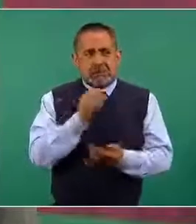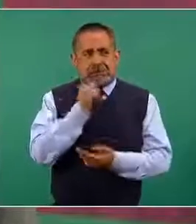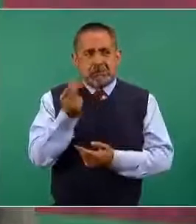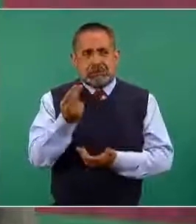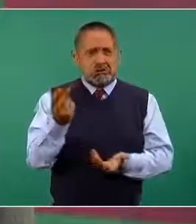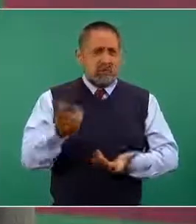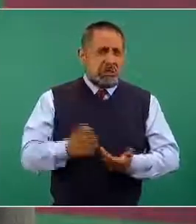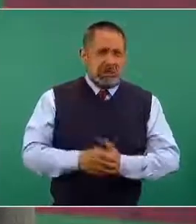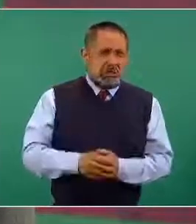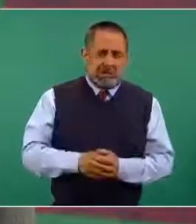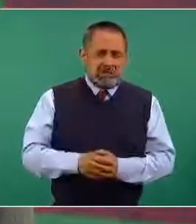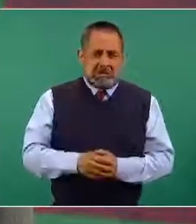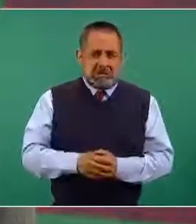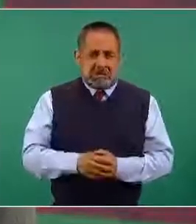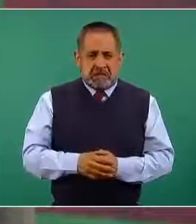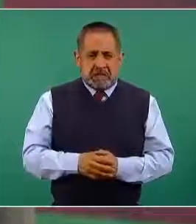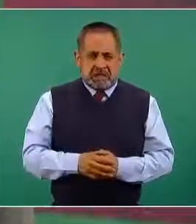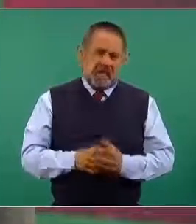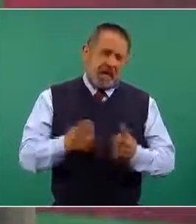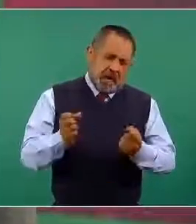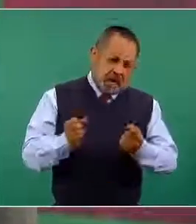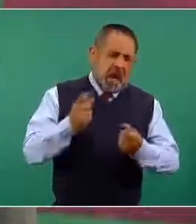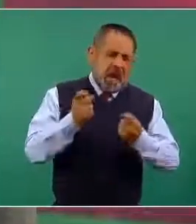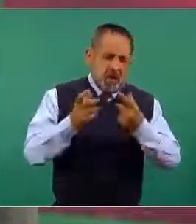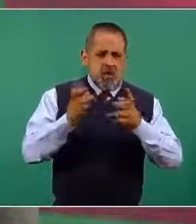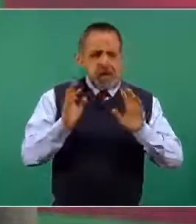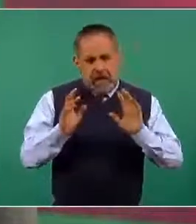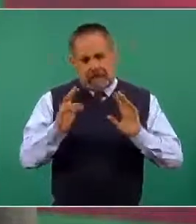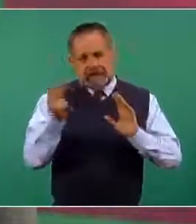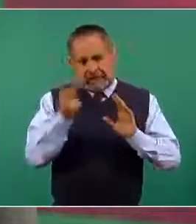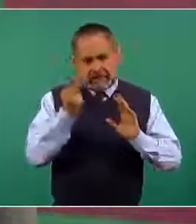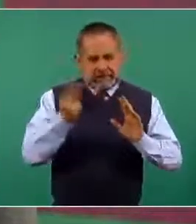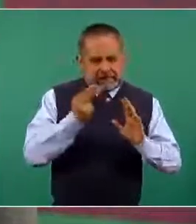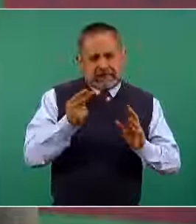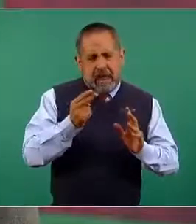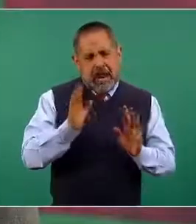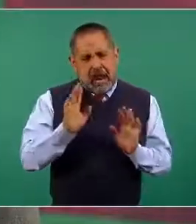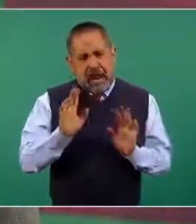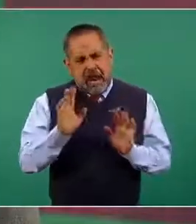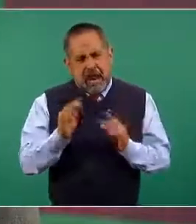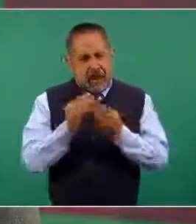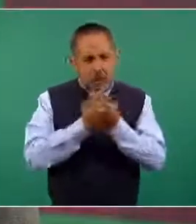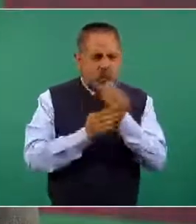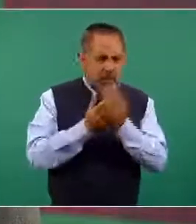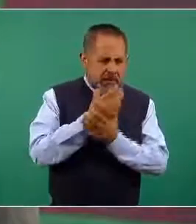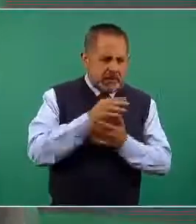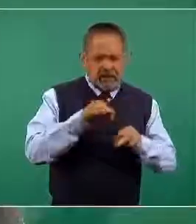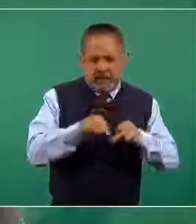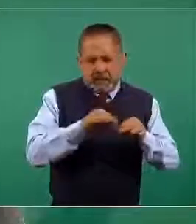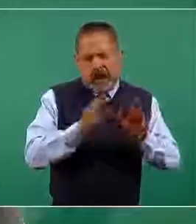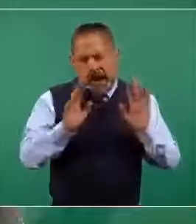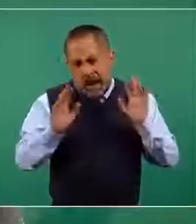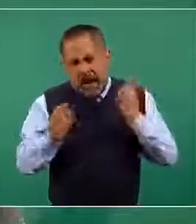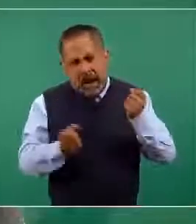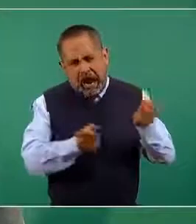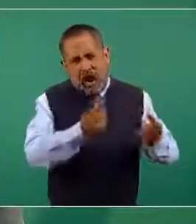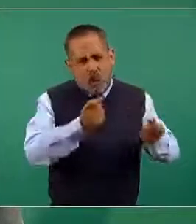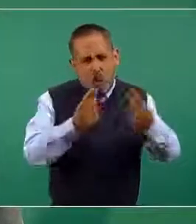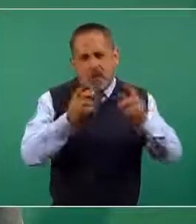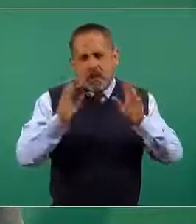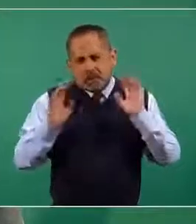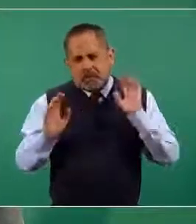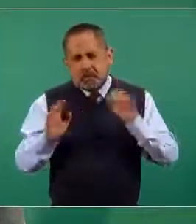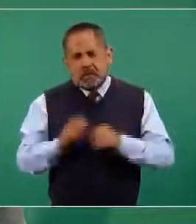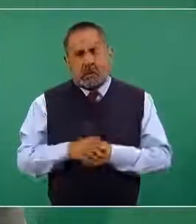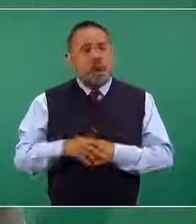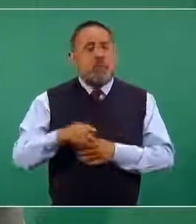Hay algunas labores que requieren del uso de guantes, inclusive a veces las personas que